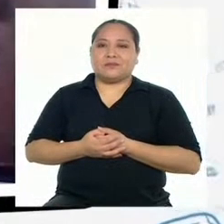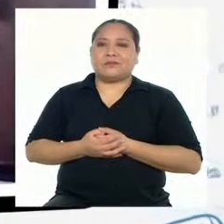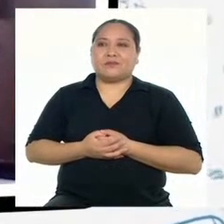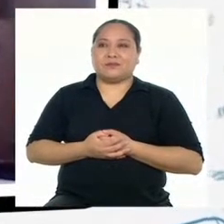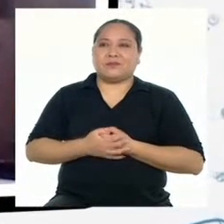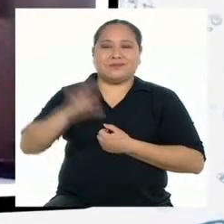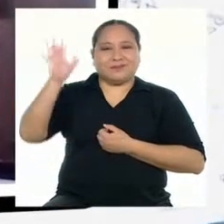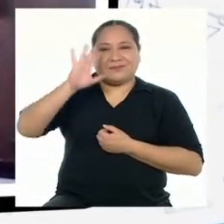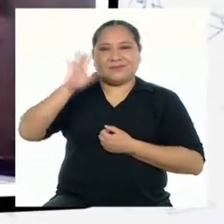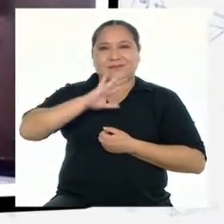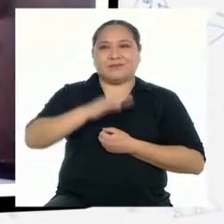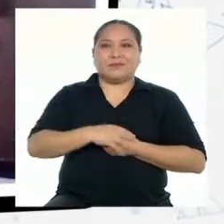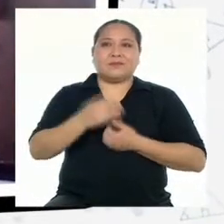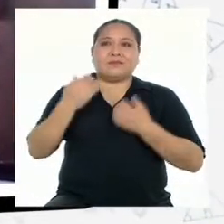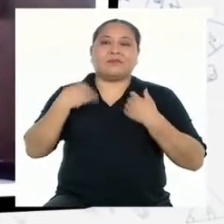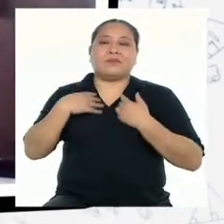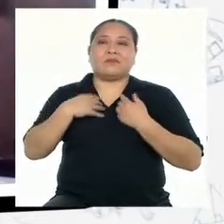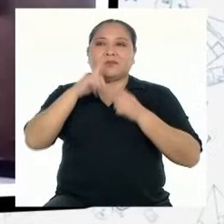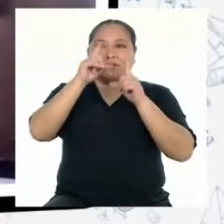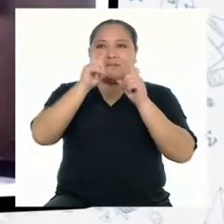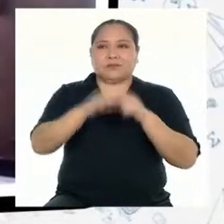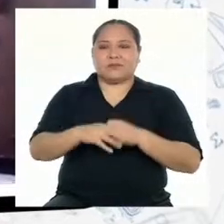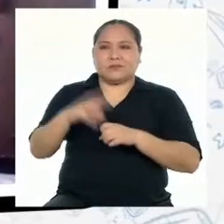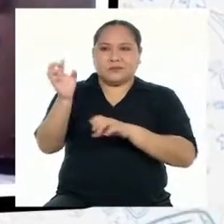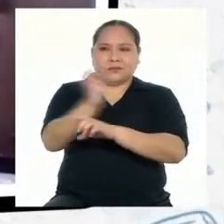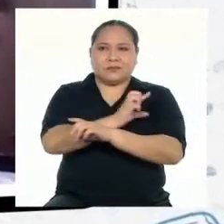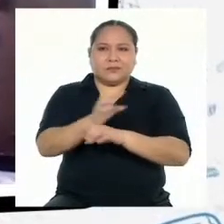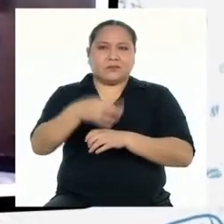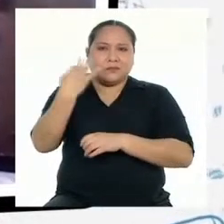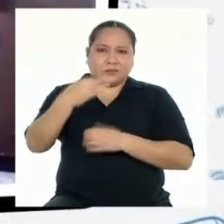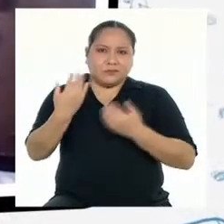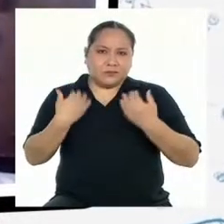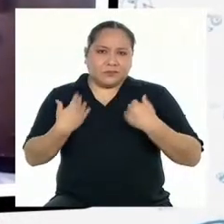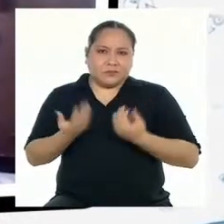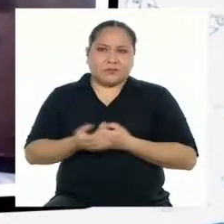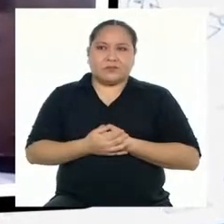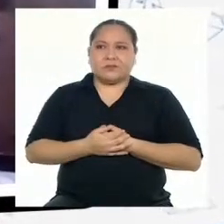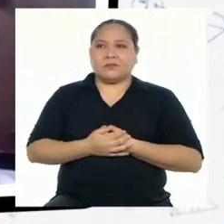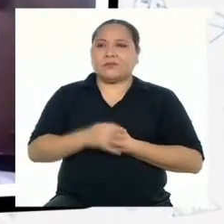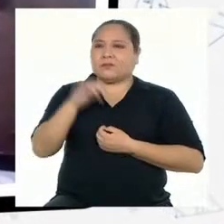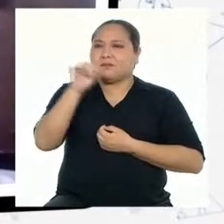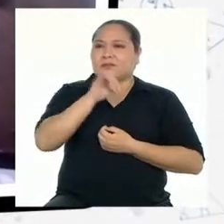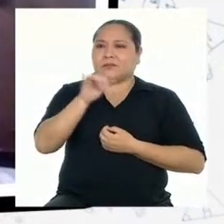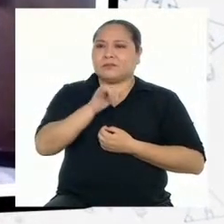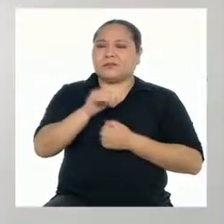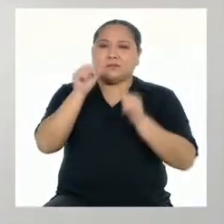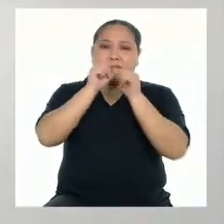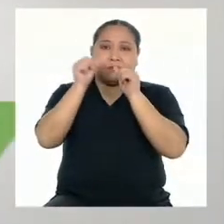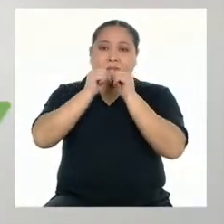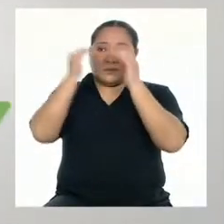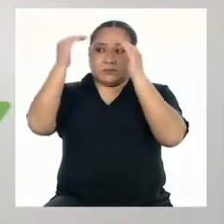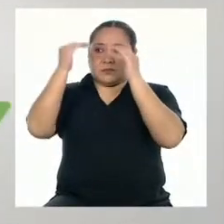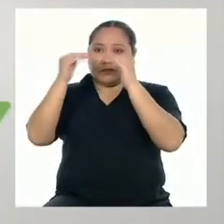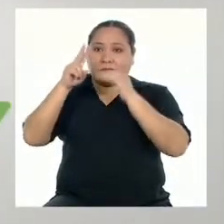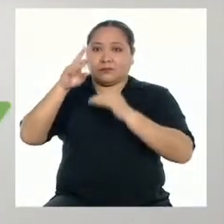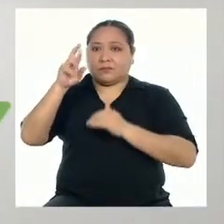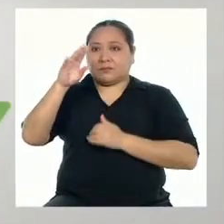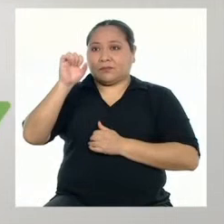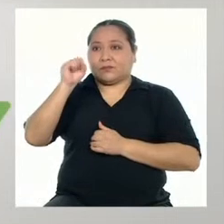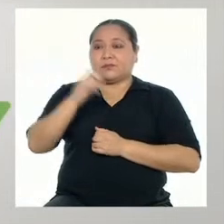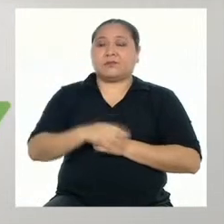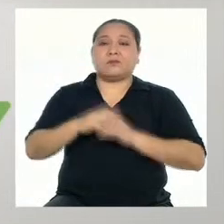Hola a todos. Tengo una pregunta. ¿Los poemas siempre tienen que tener los mismos números de versos? La